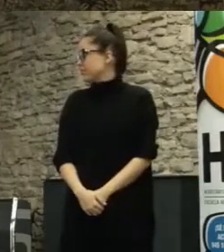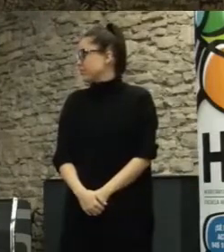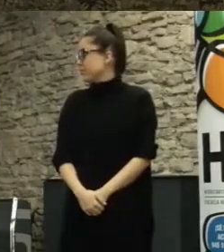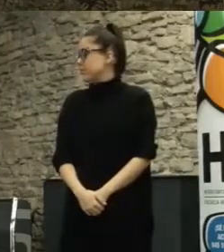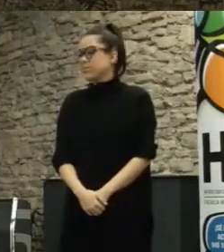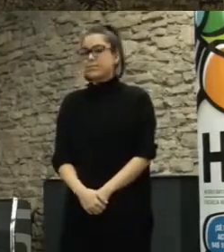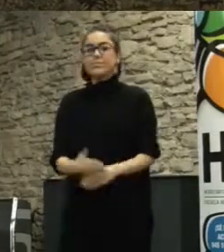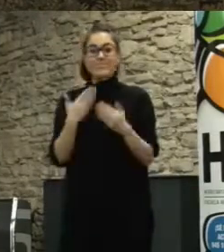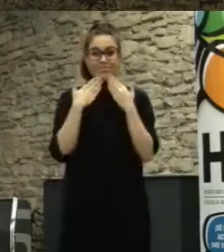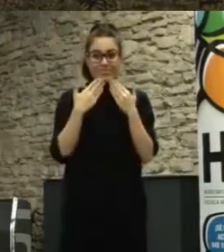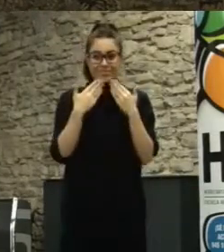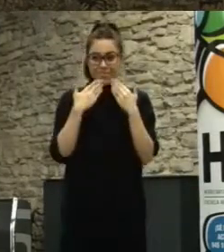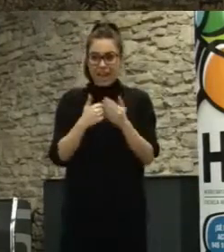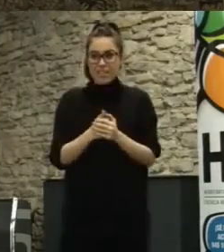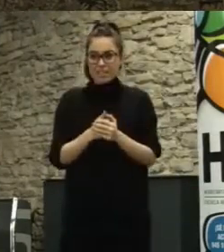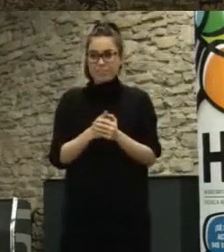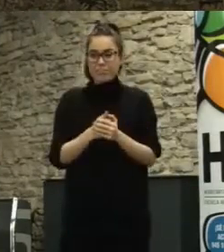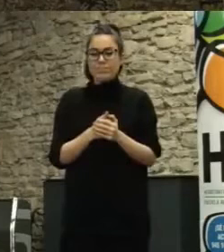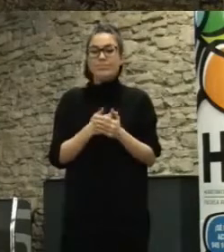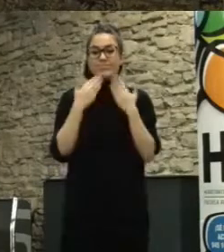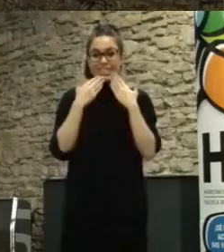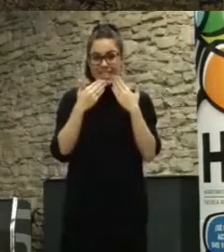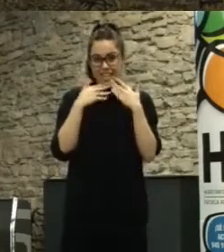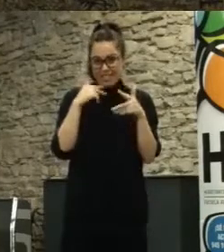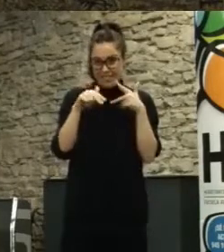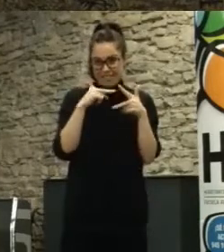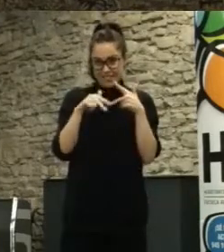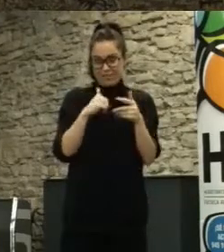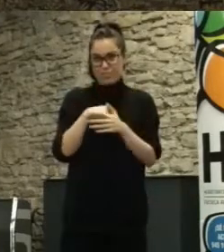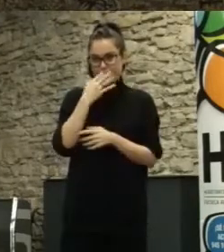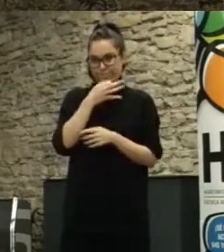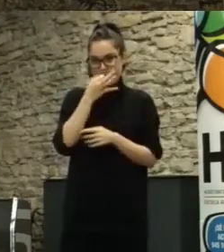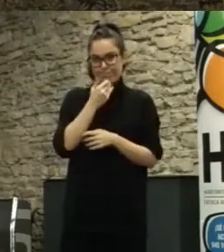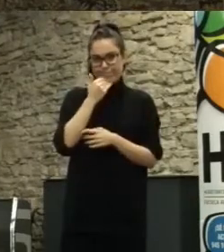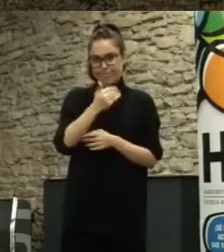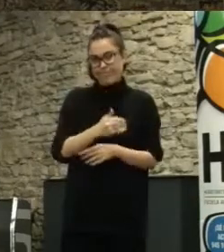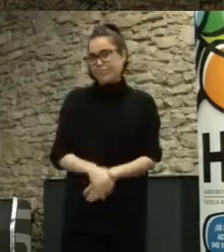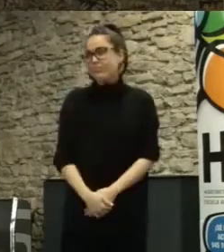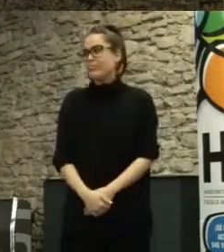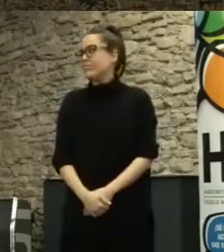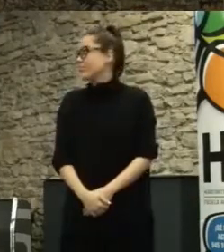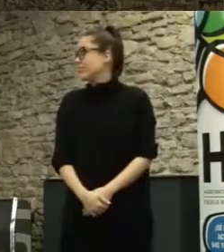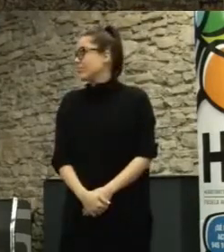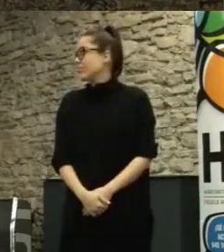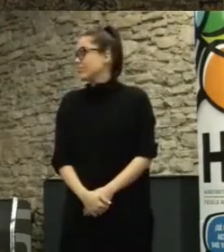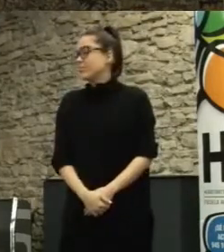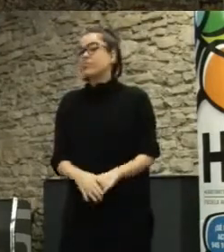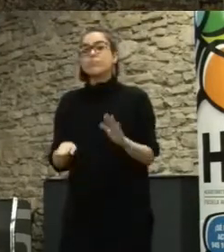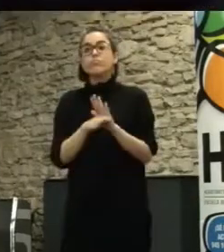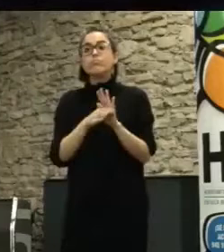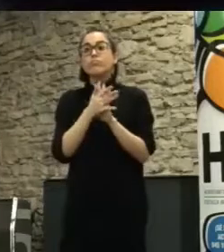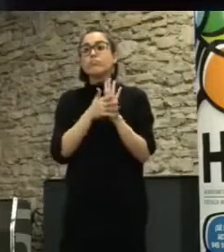muchas gracias lo primero Bernardo es que ricasco suen y chingati vamos a seguir hablando si te parece